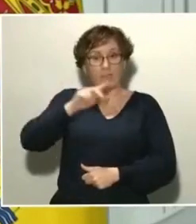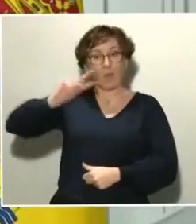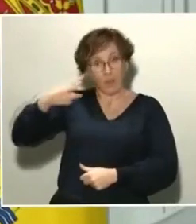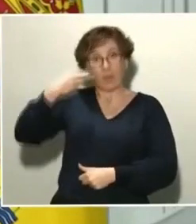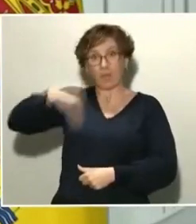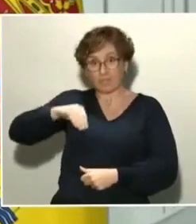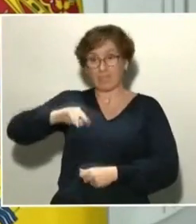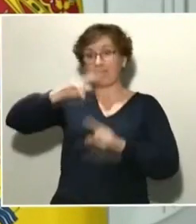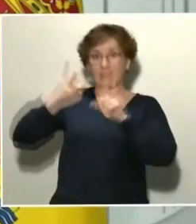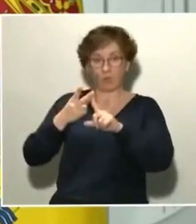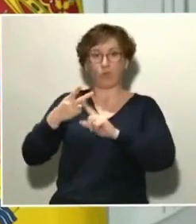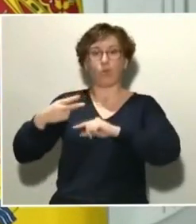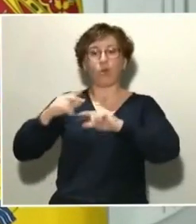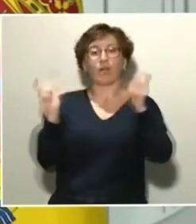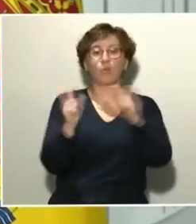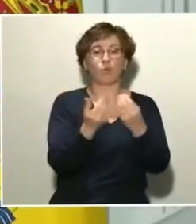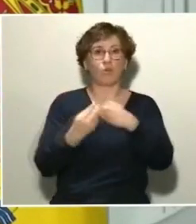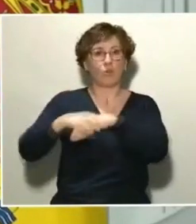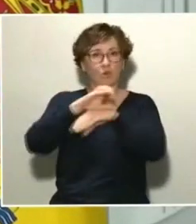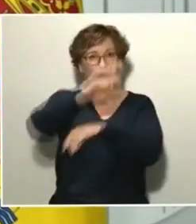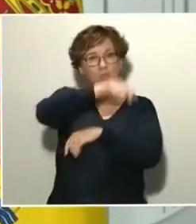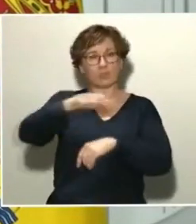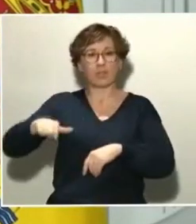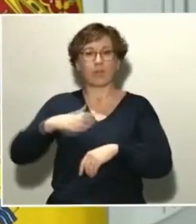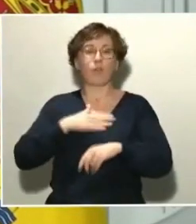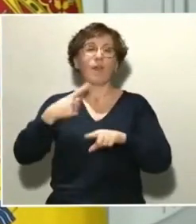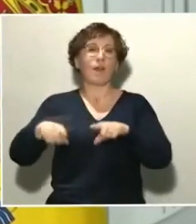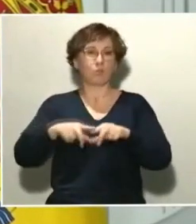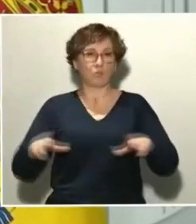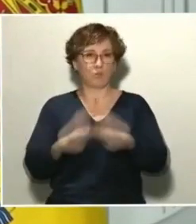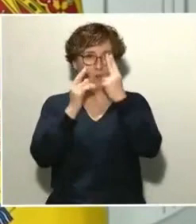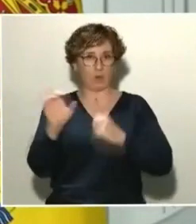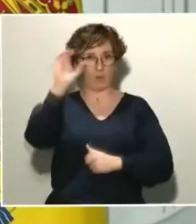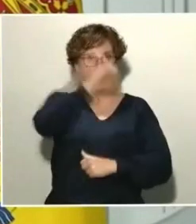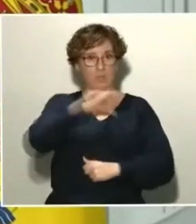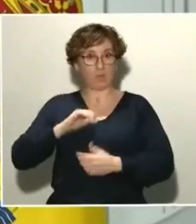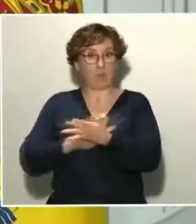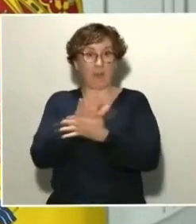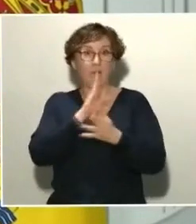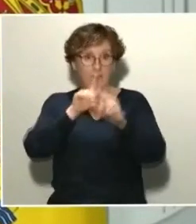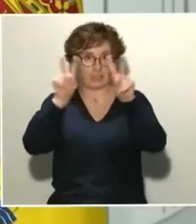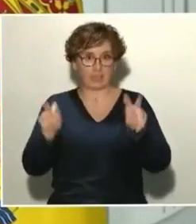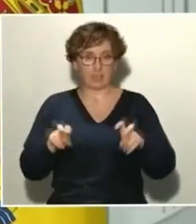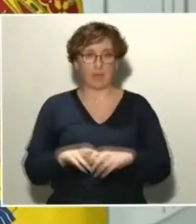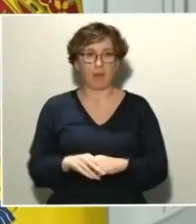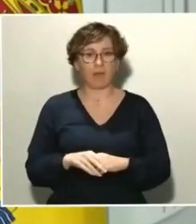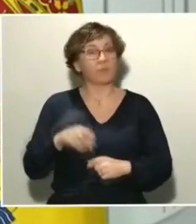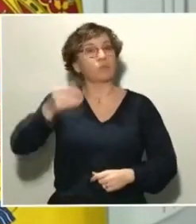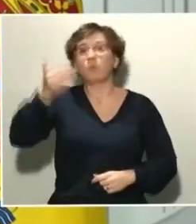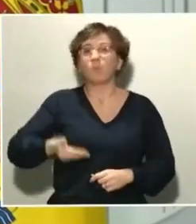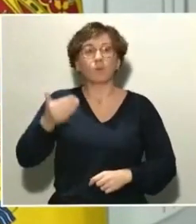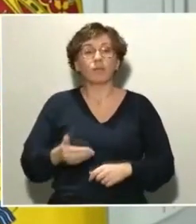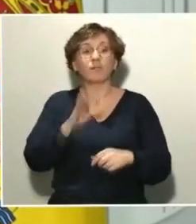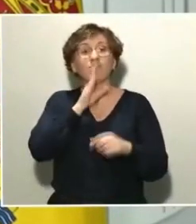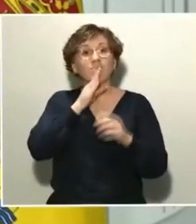una reunión con todos los consejeros de Asuntos Sociales de las Comunidades Autónomas a este respecto. Y, en ese sentido, es muy importante que se sigan las recomendaciones que dimos